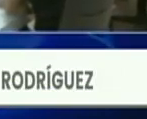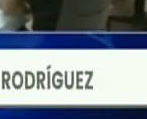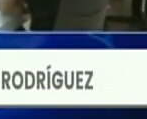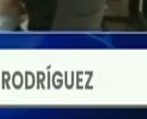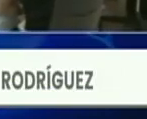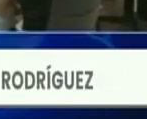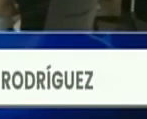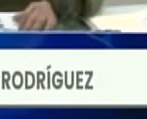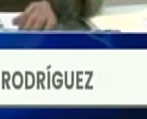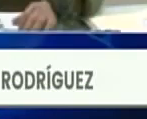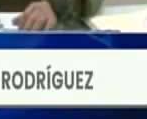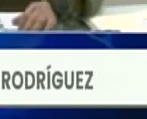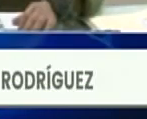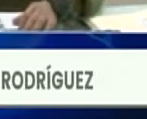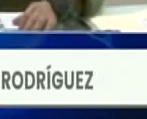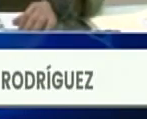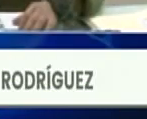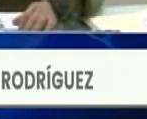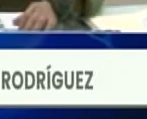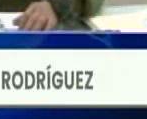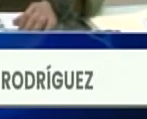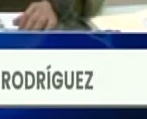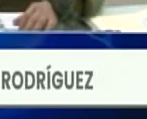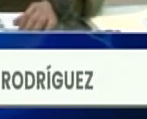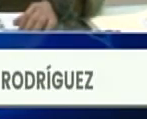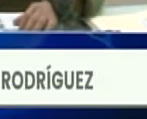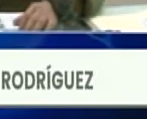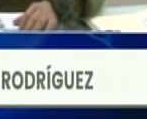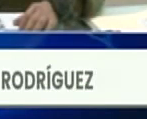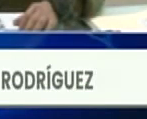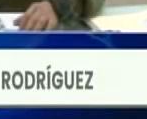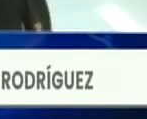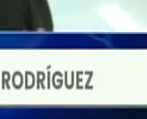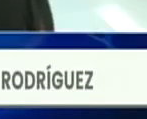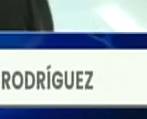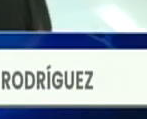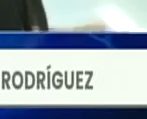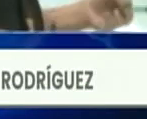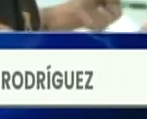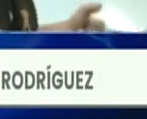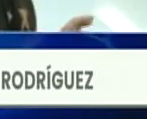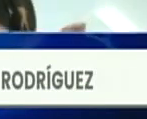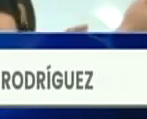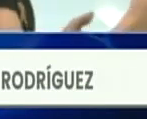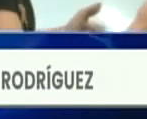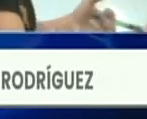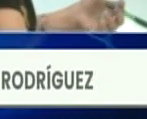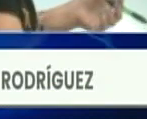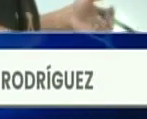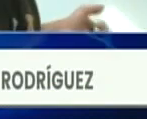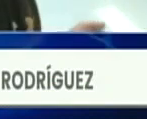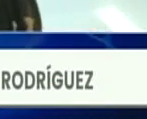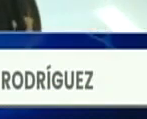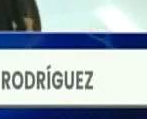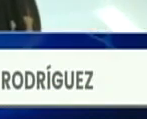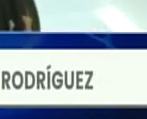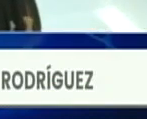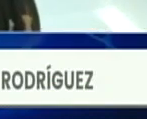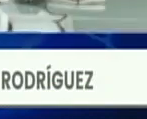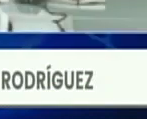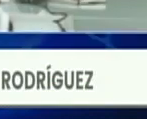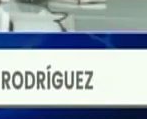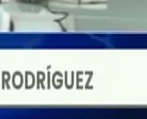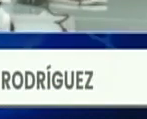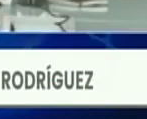con mi intervención. Le decíamos que hoy hemos tomado mucho más tiempo para analizar la situación